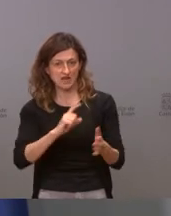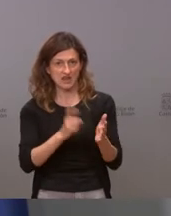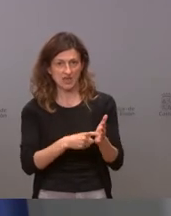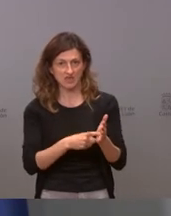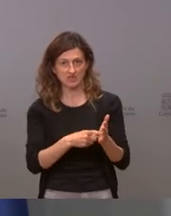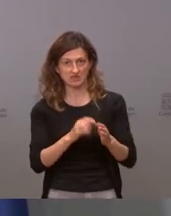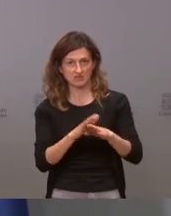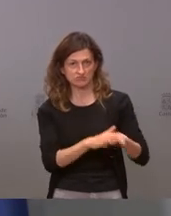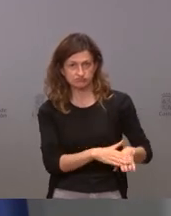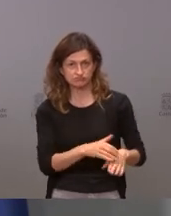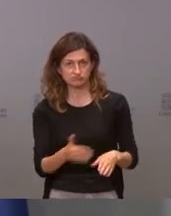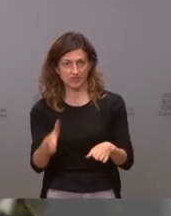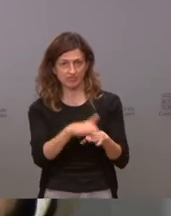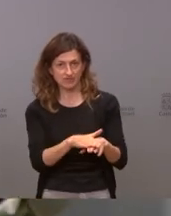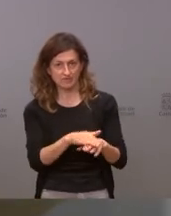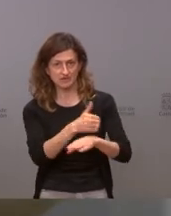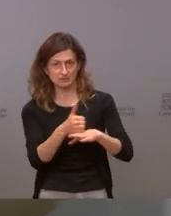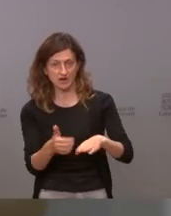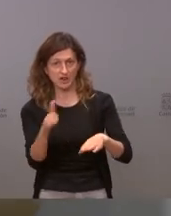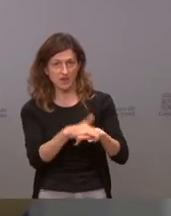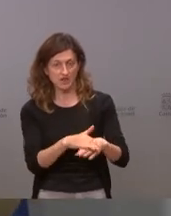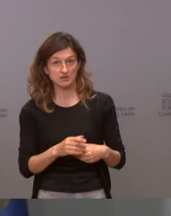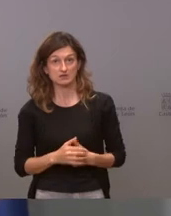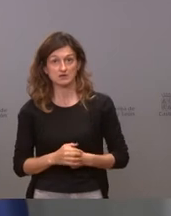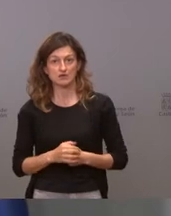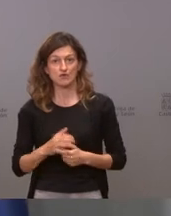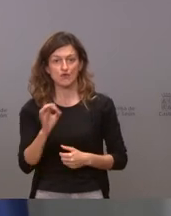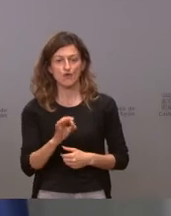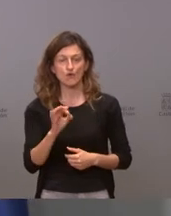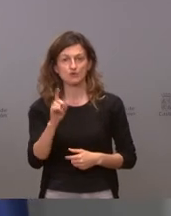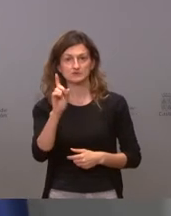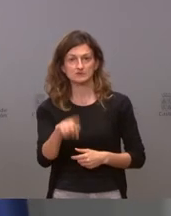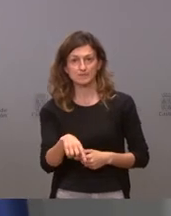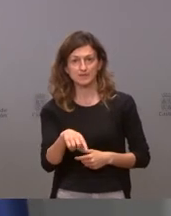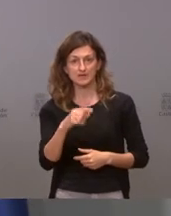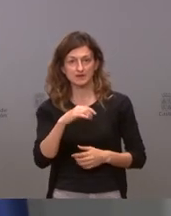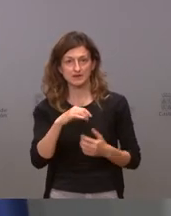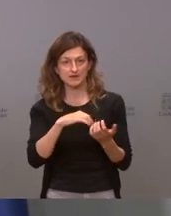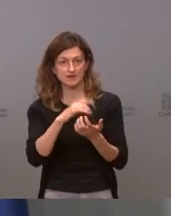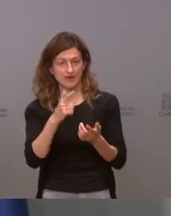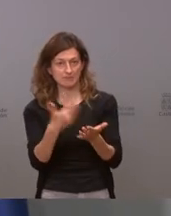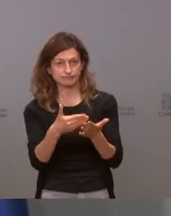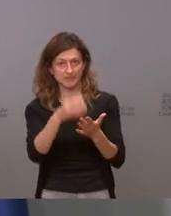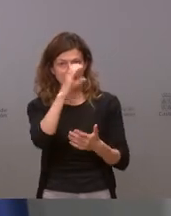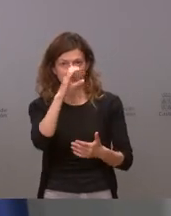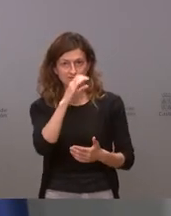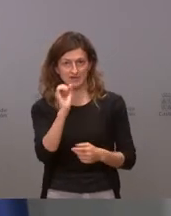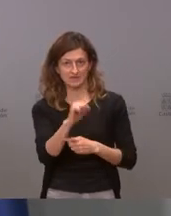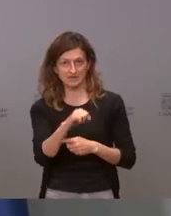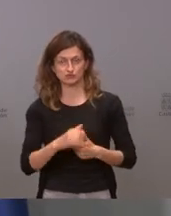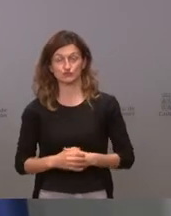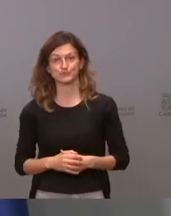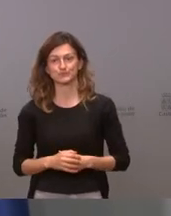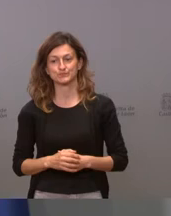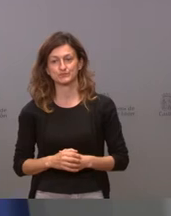saltándose los tribunales y como hemos visto también a veces saltándose incluso la evidencia científica lo que